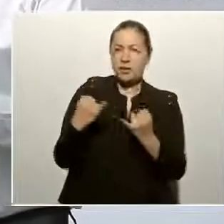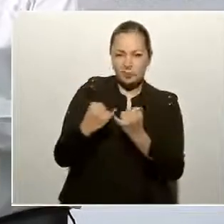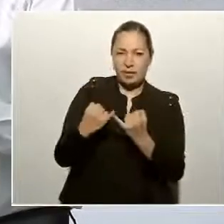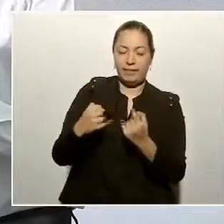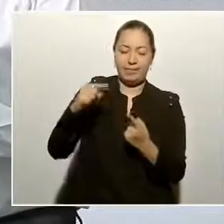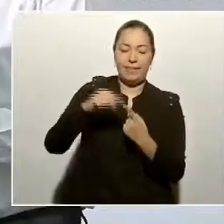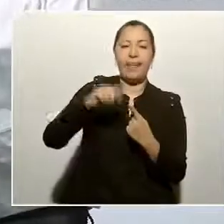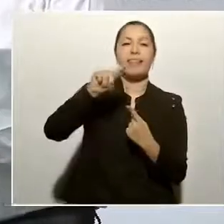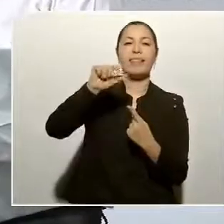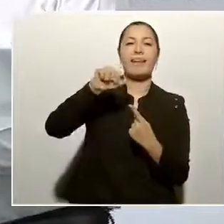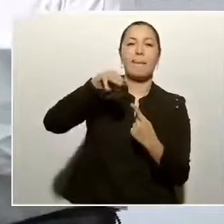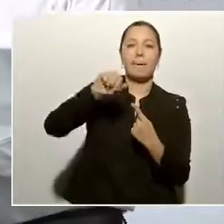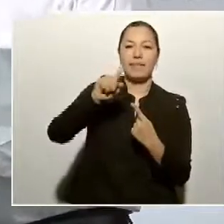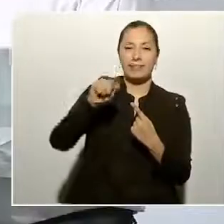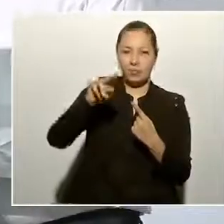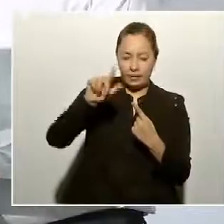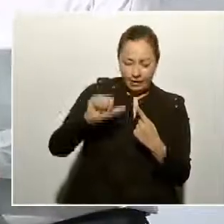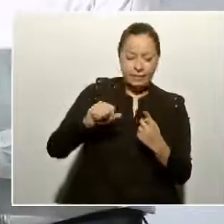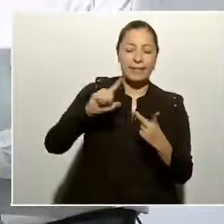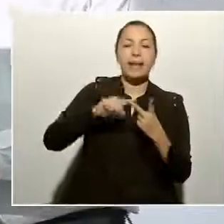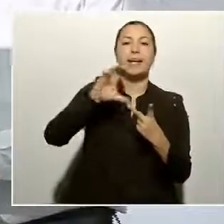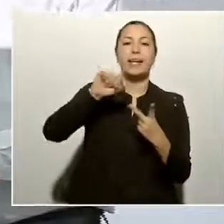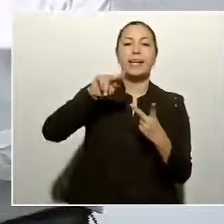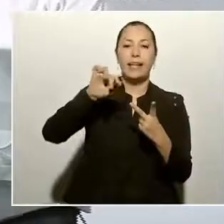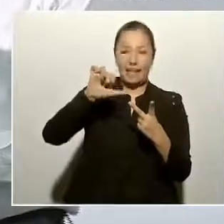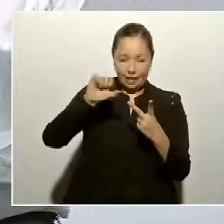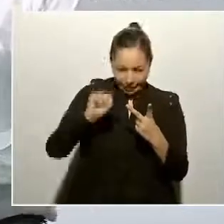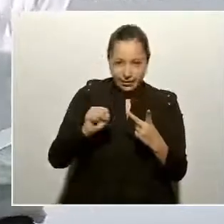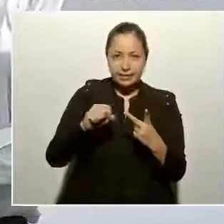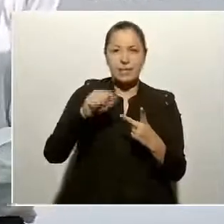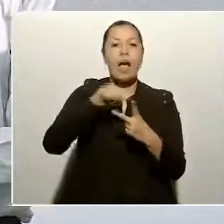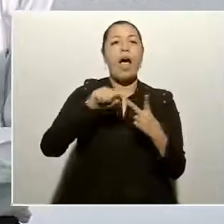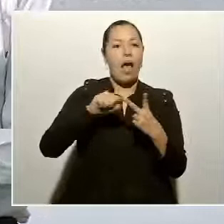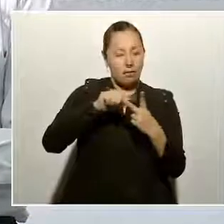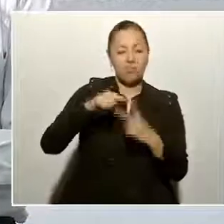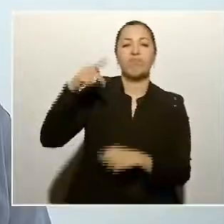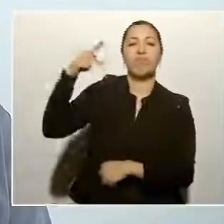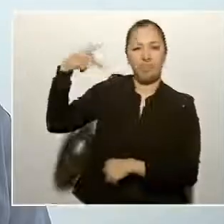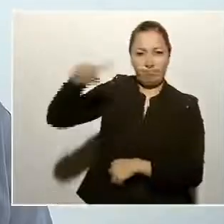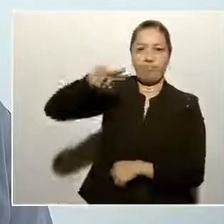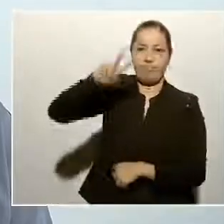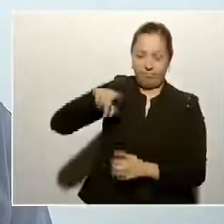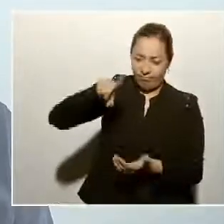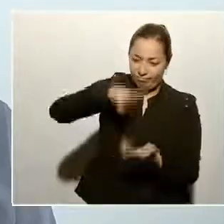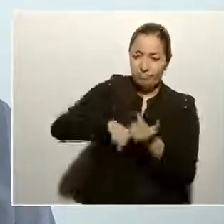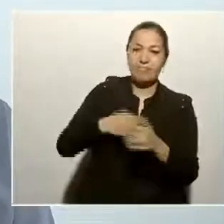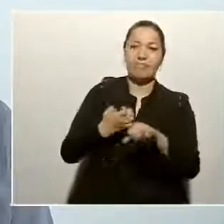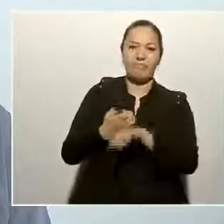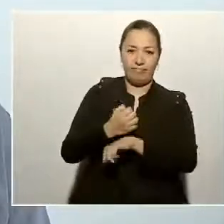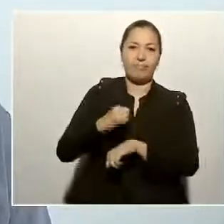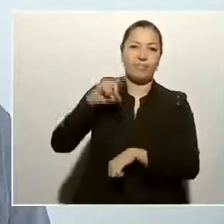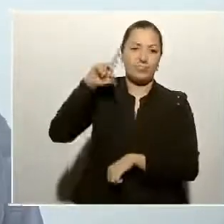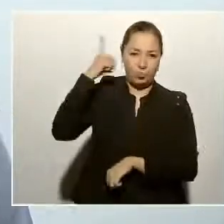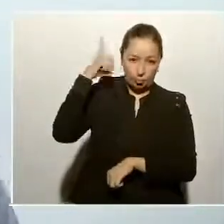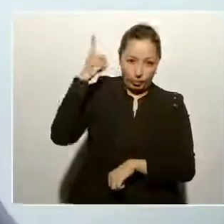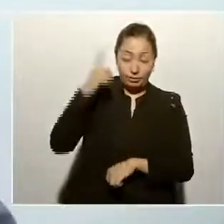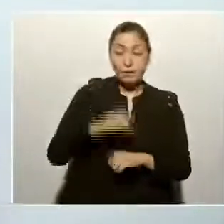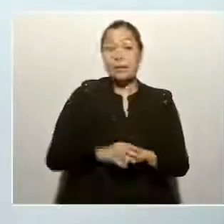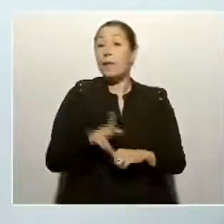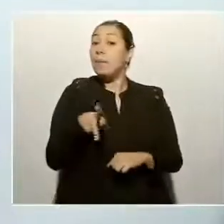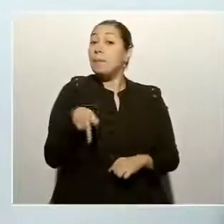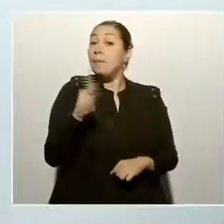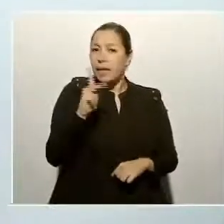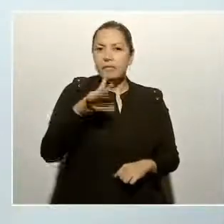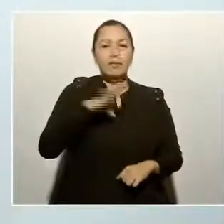Canelas. Y en efecto, los dos municipios pertenecen a Durango, pero tienen